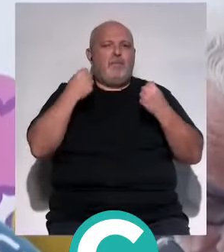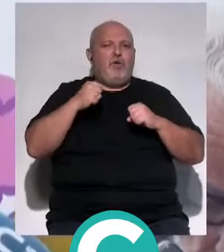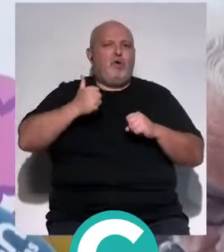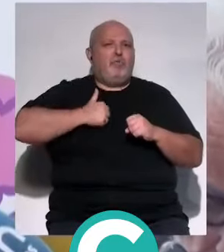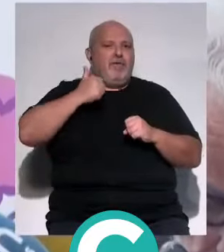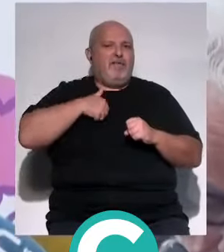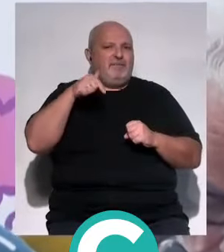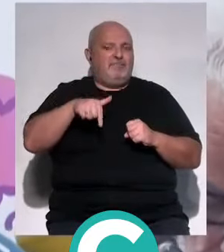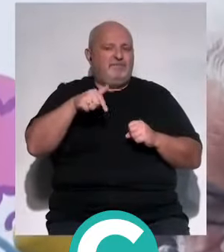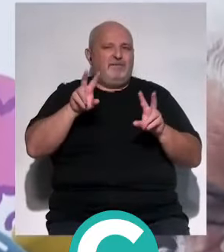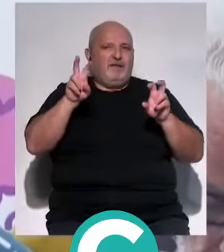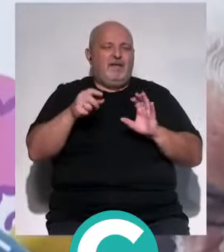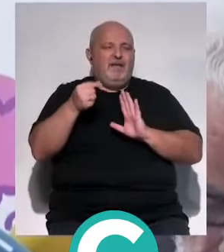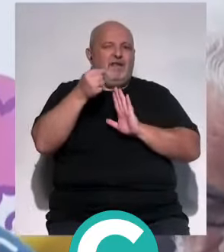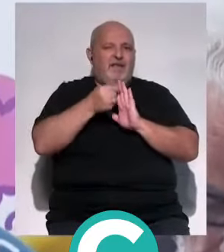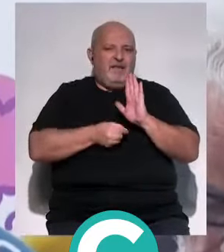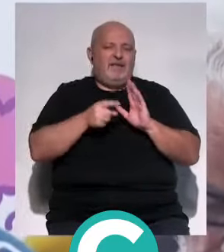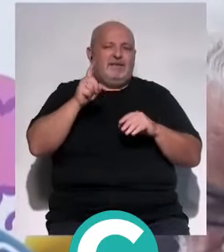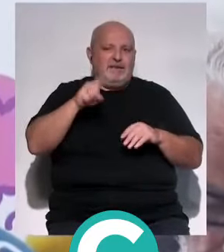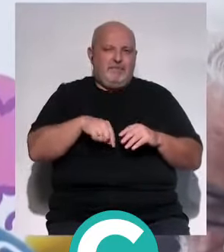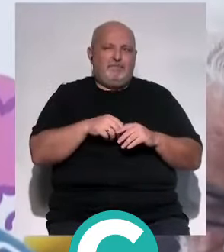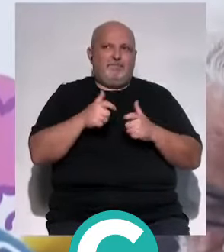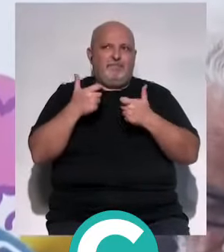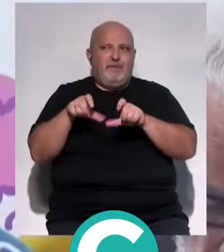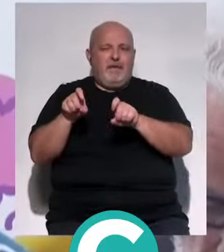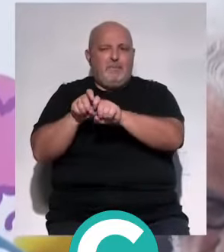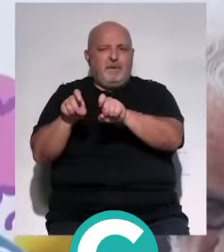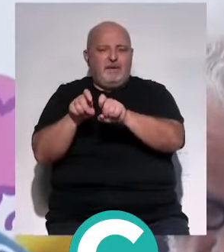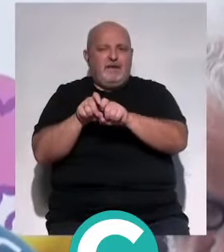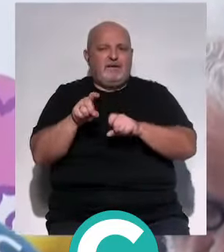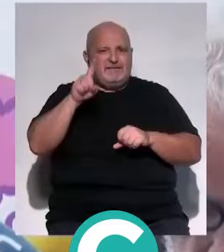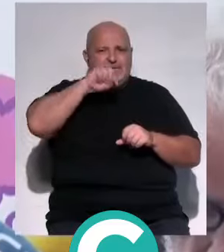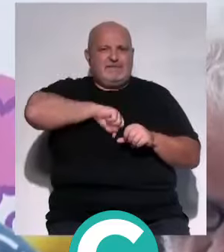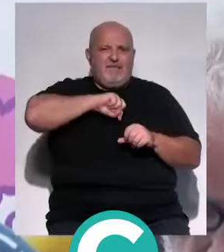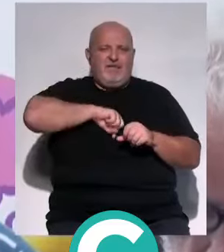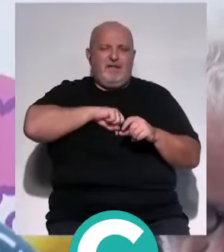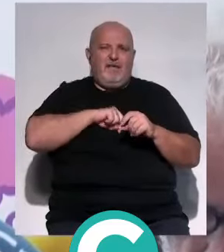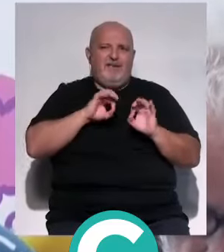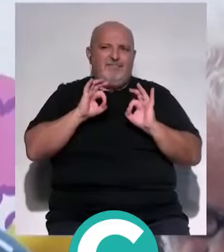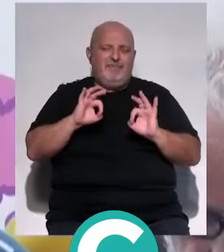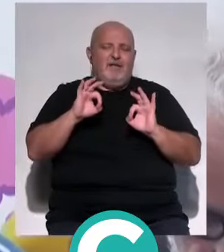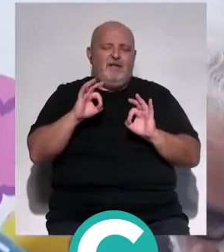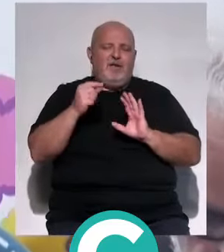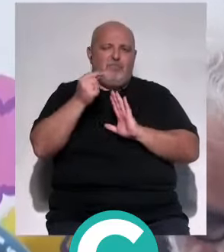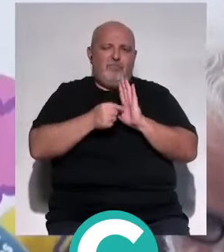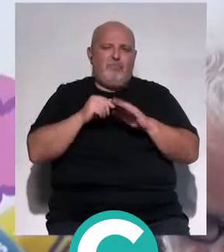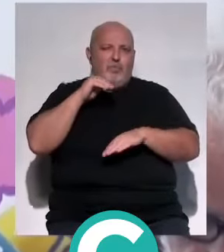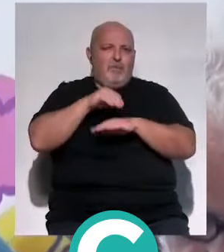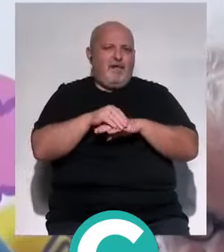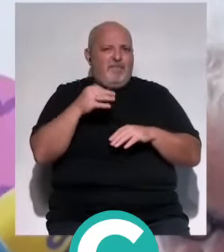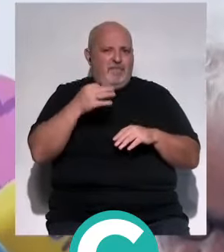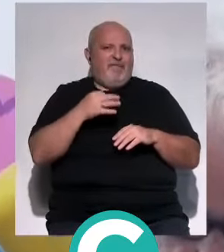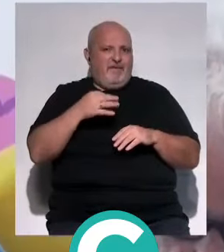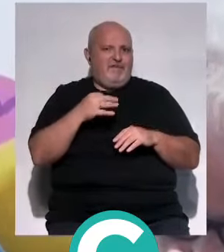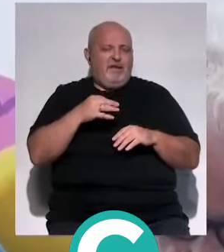oportunidades en el marco regulatorio que tenemos que tener. El sector empresarial es consciente de que tiene que haber un marco regulatorio, es consciente que